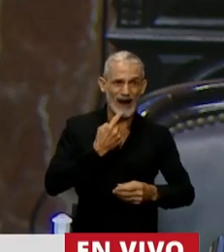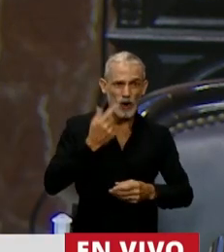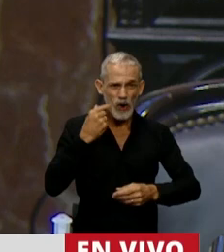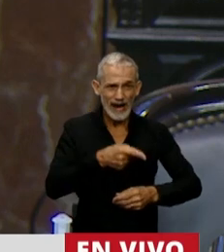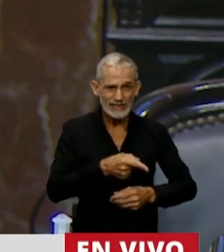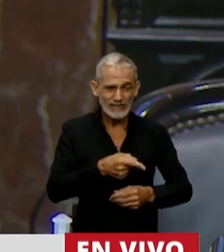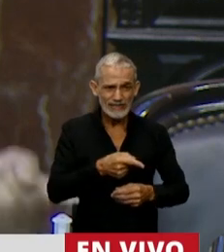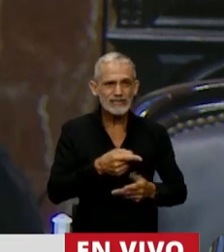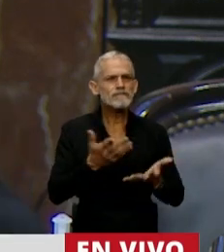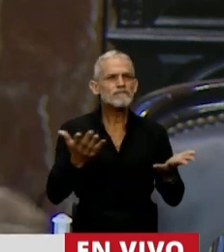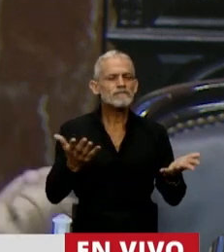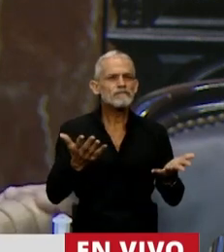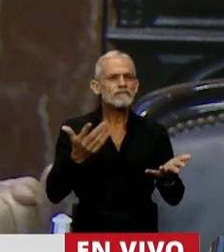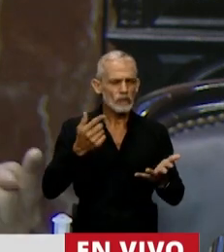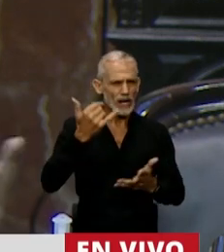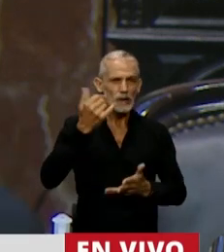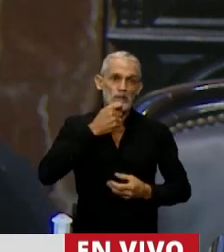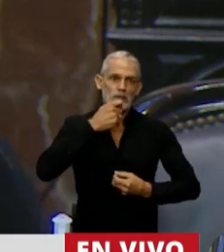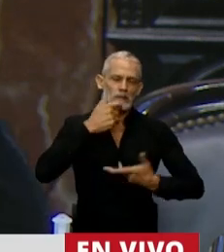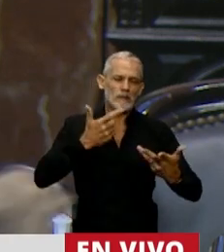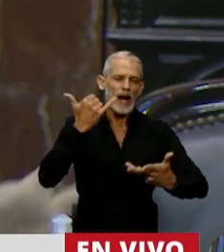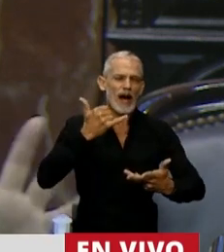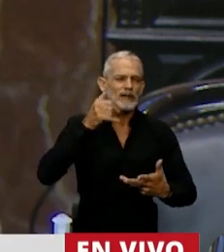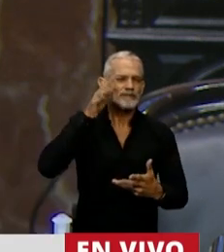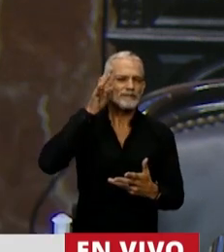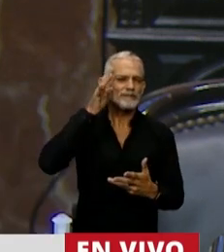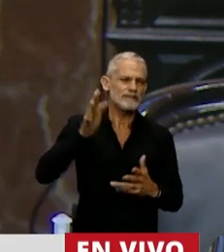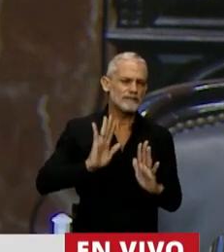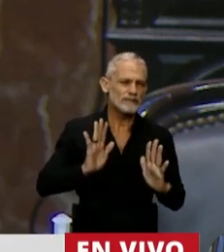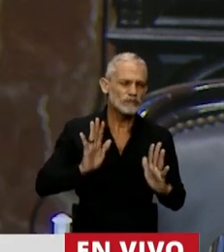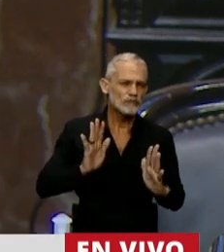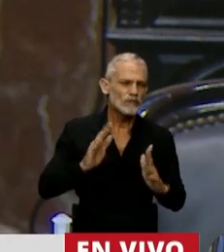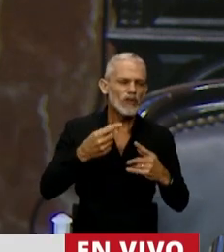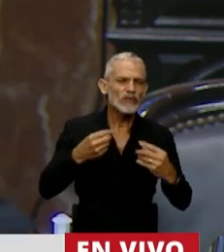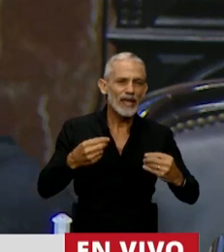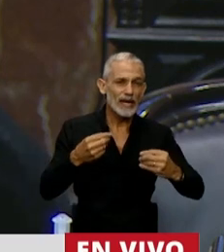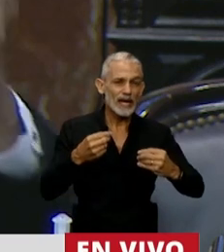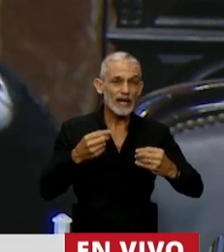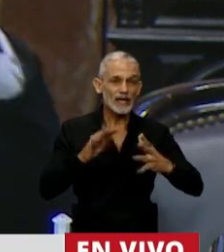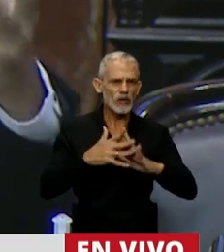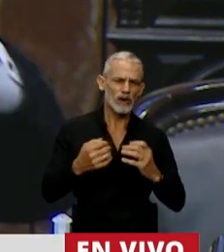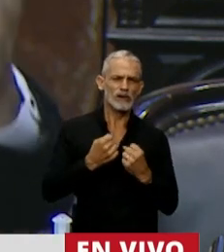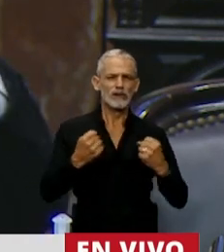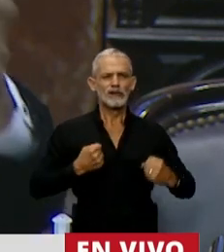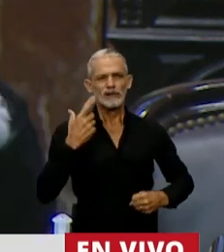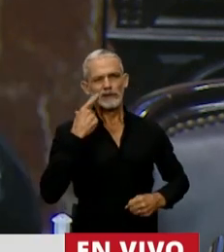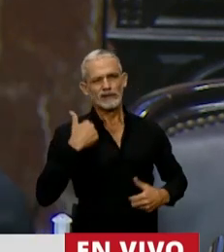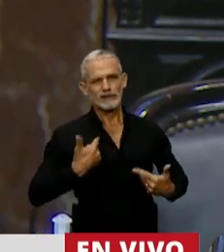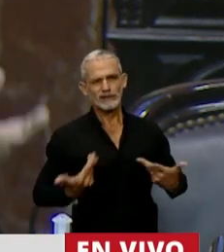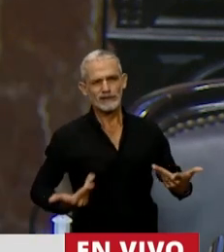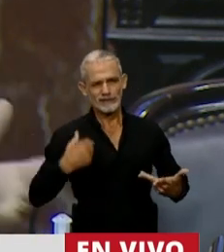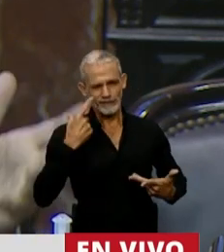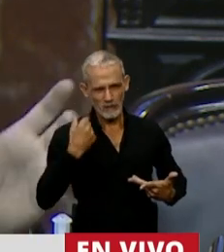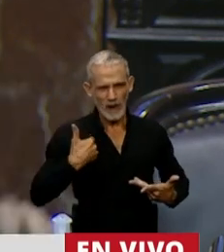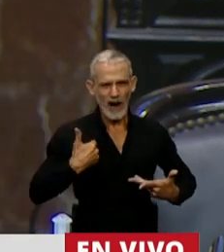que en un uso desmedido de esa fortaleza que supuestamente